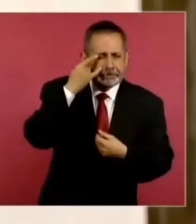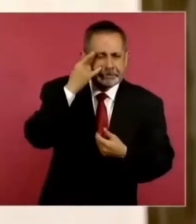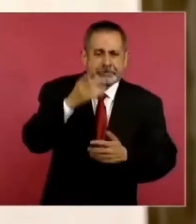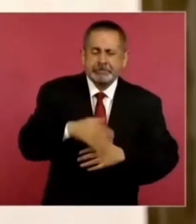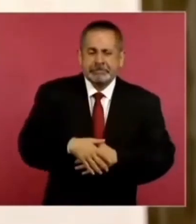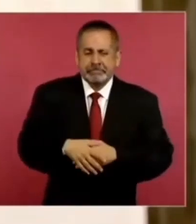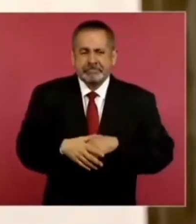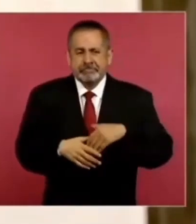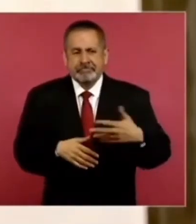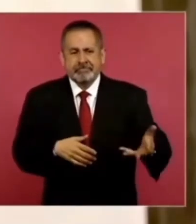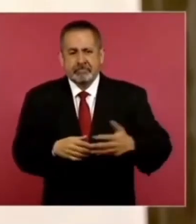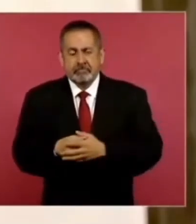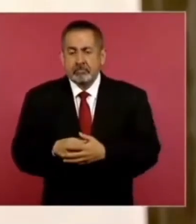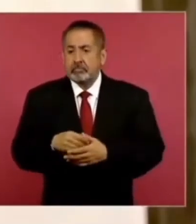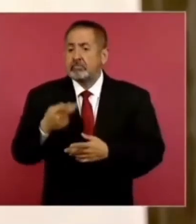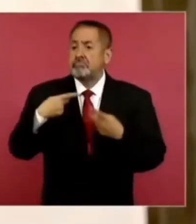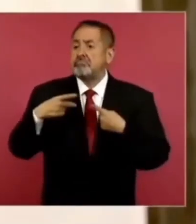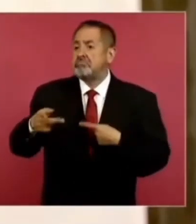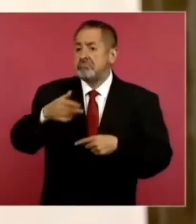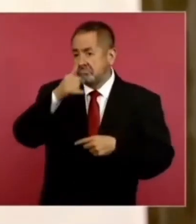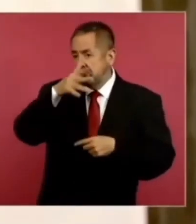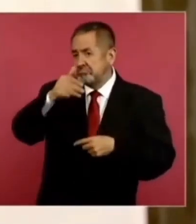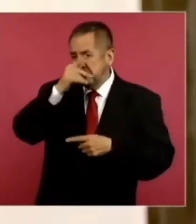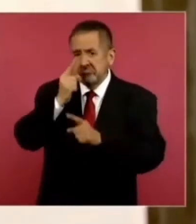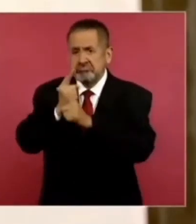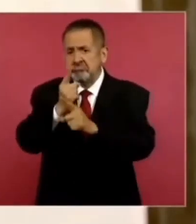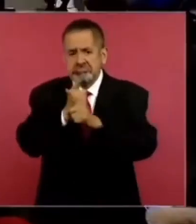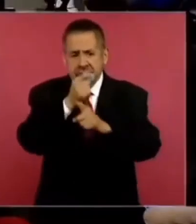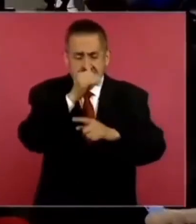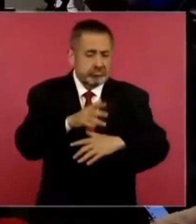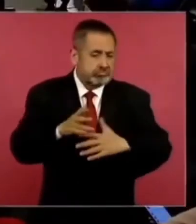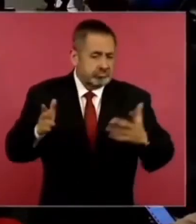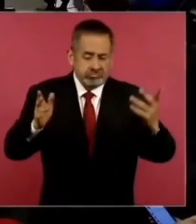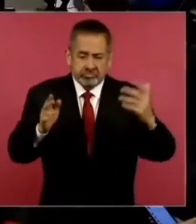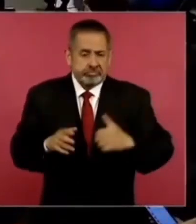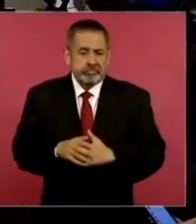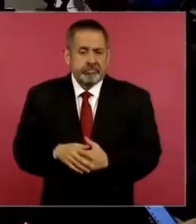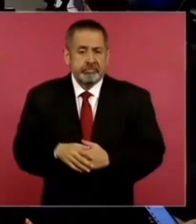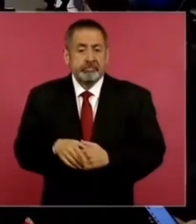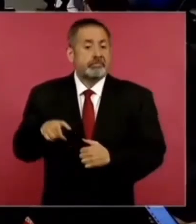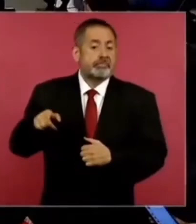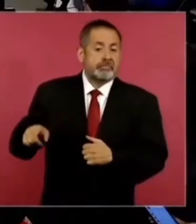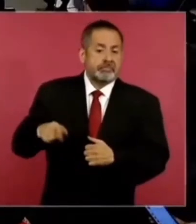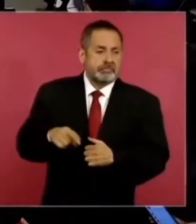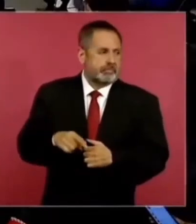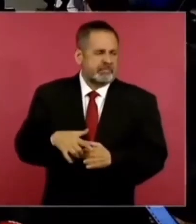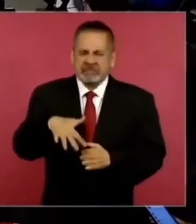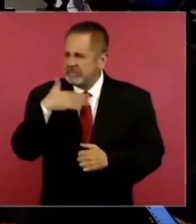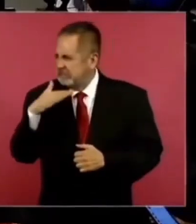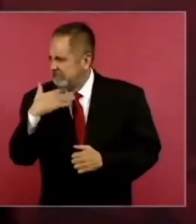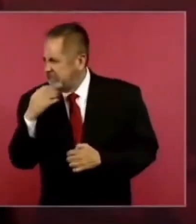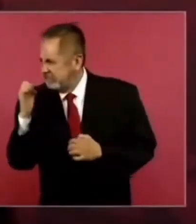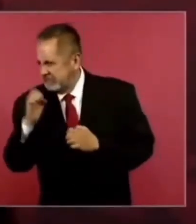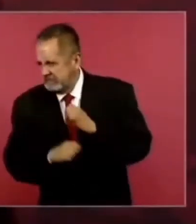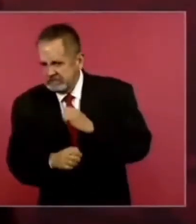zarandea a los piratones no duda a la hora de hacer tranzas